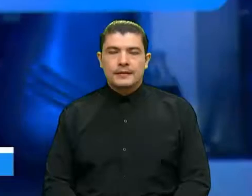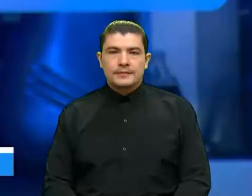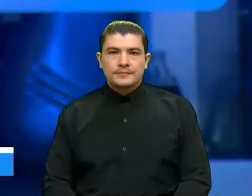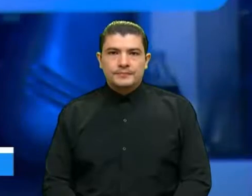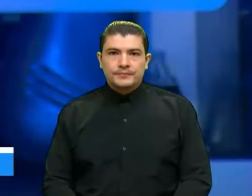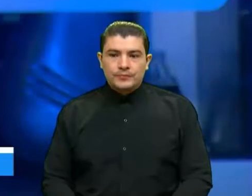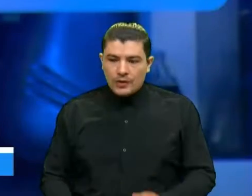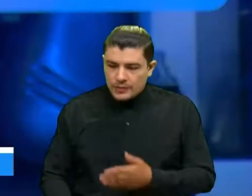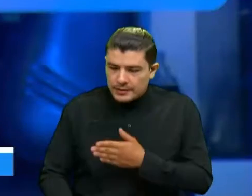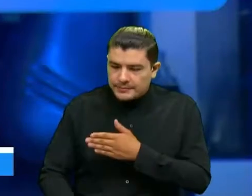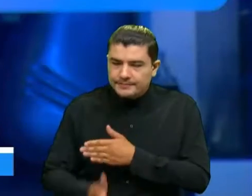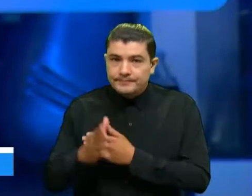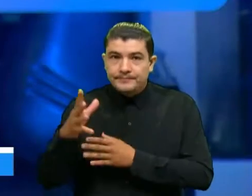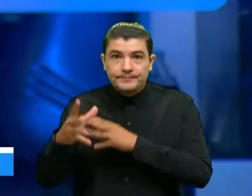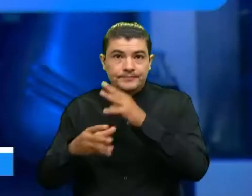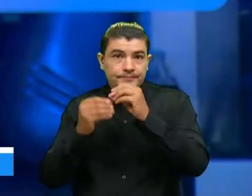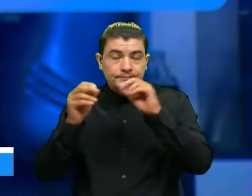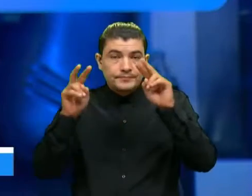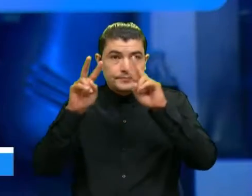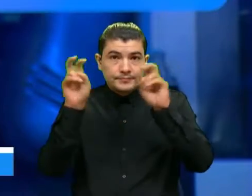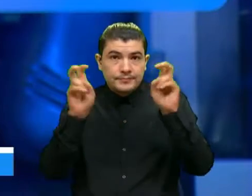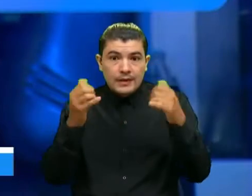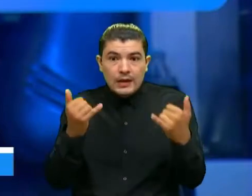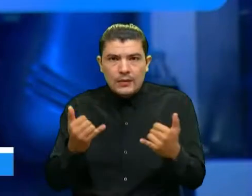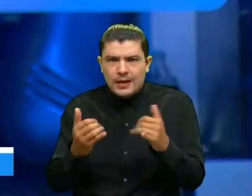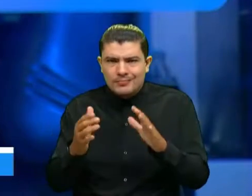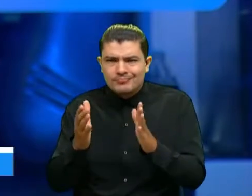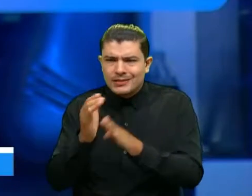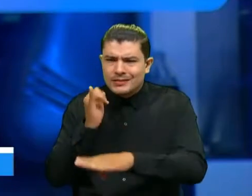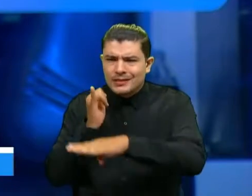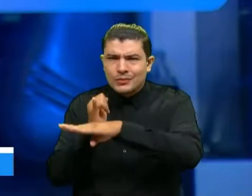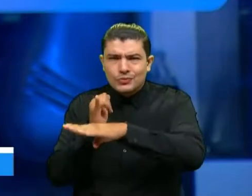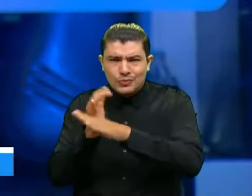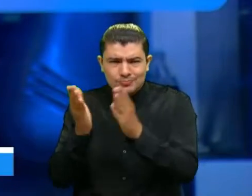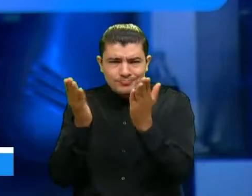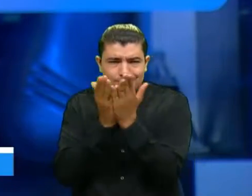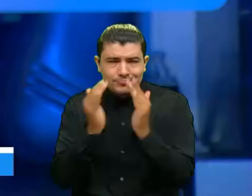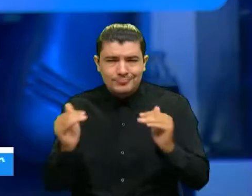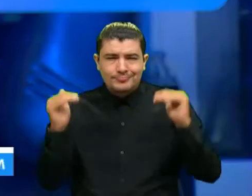¿Qué presencialidad en las instituciones de educación superior?